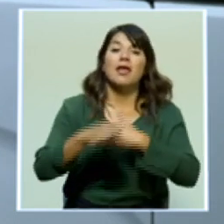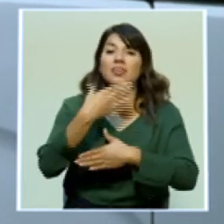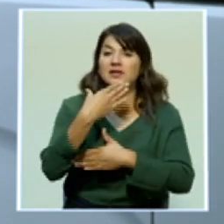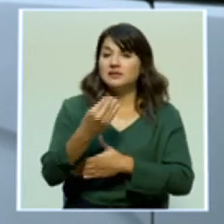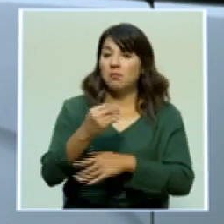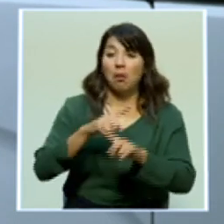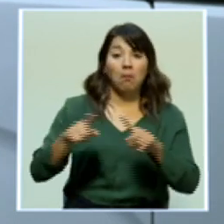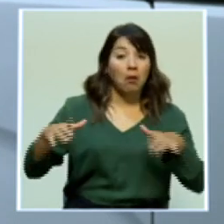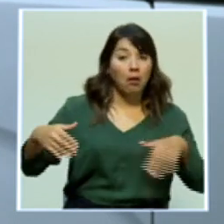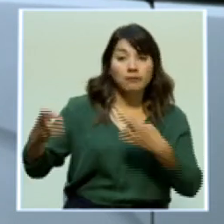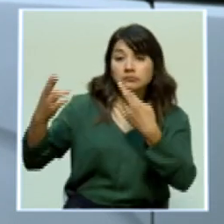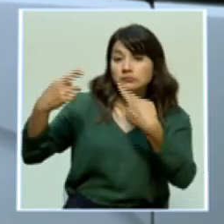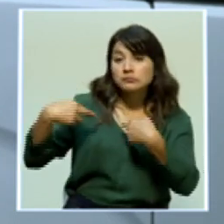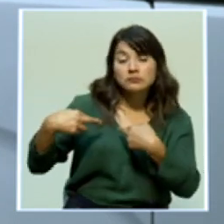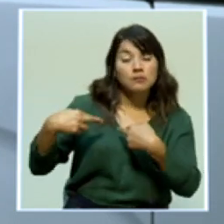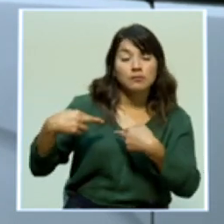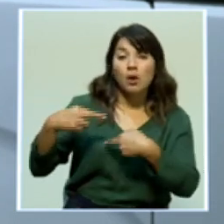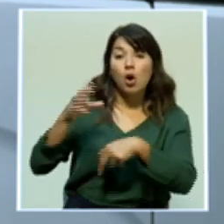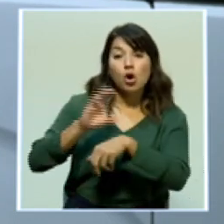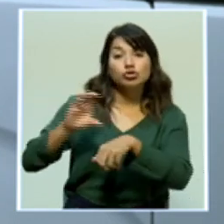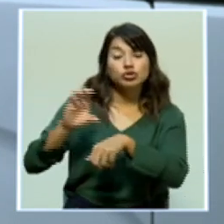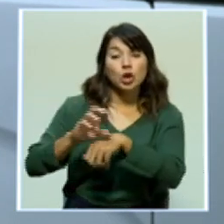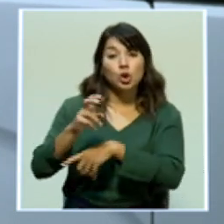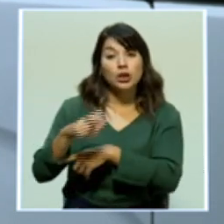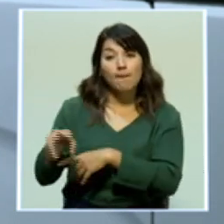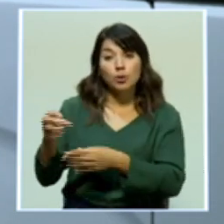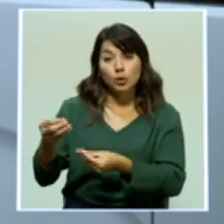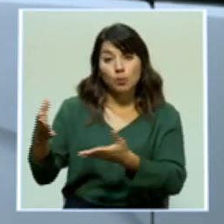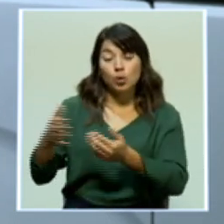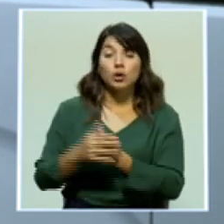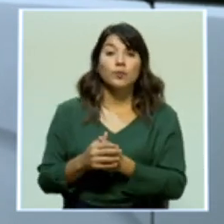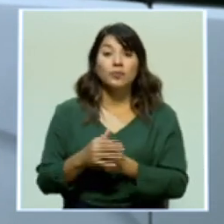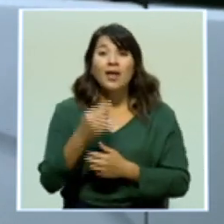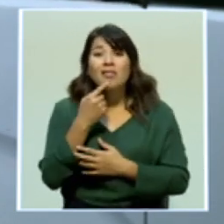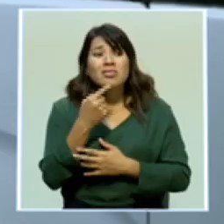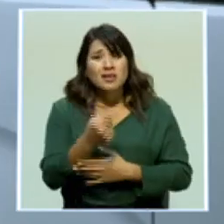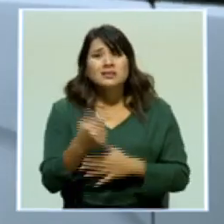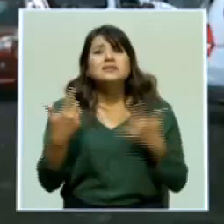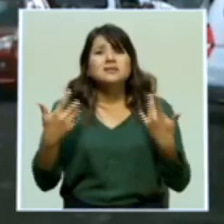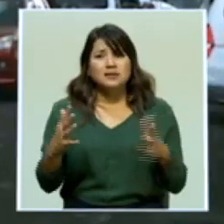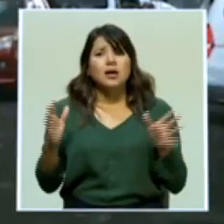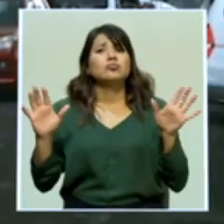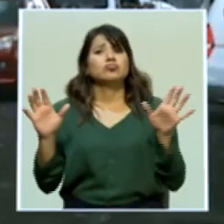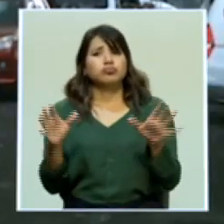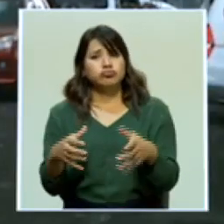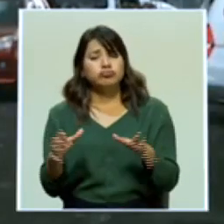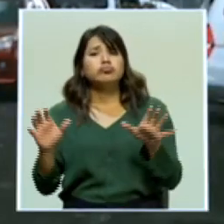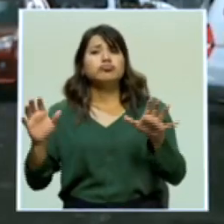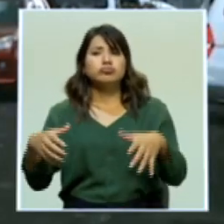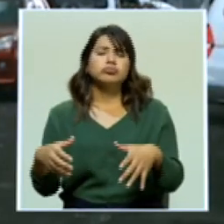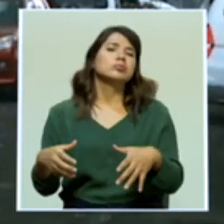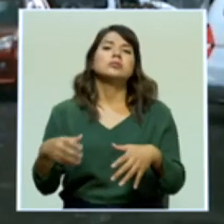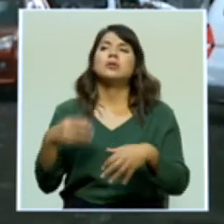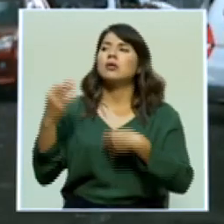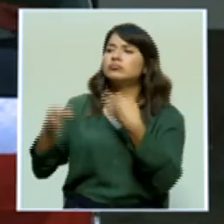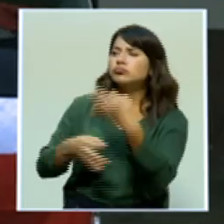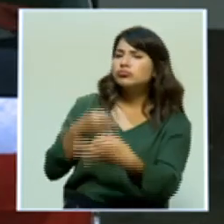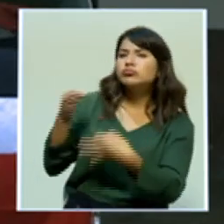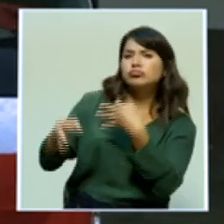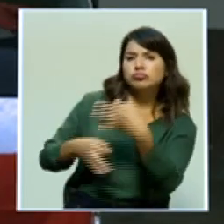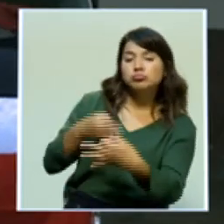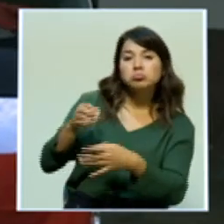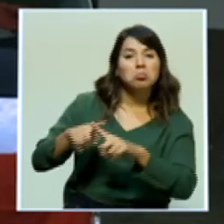respuesta del Consejo de Transporte Público. Argumentan que pese que se han reunido constantemente con ellos para exponerles su situación,